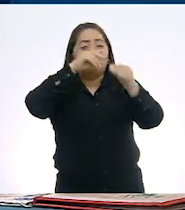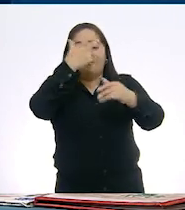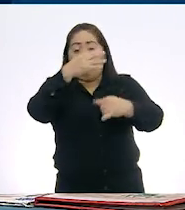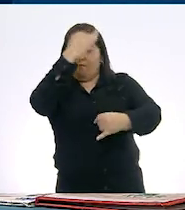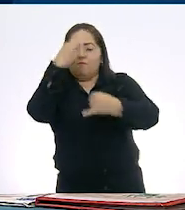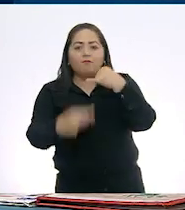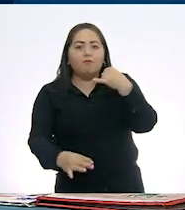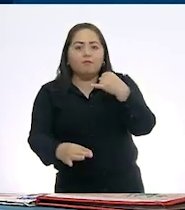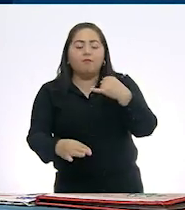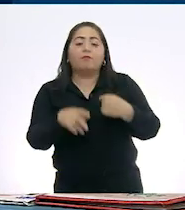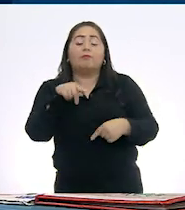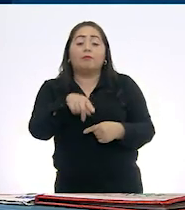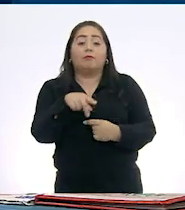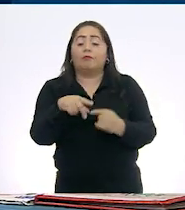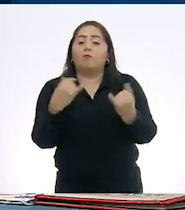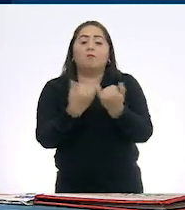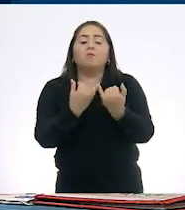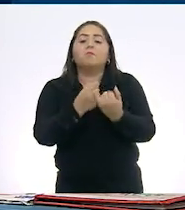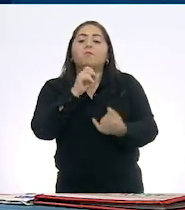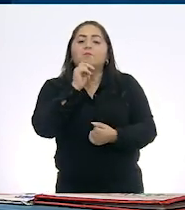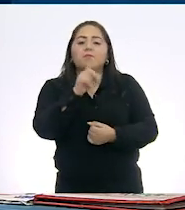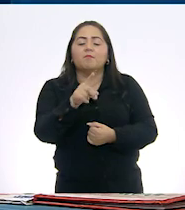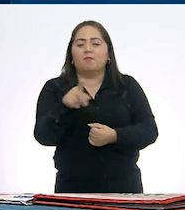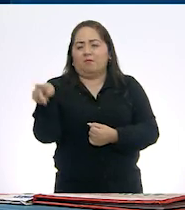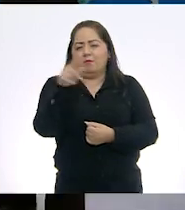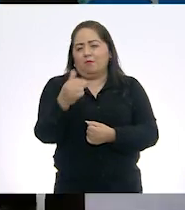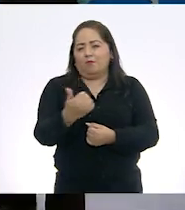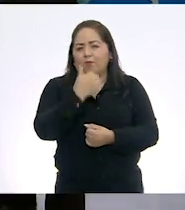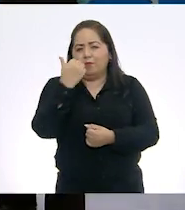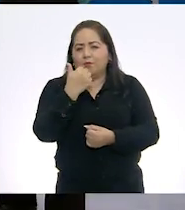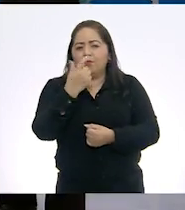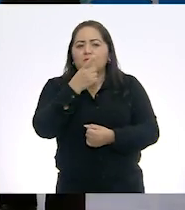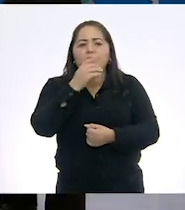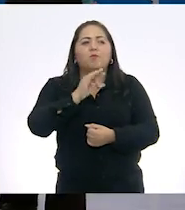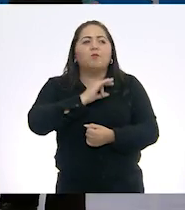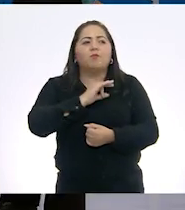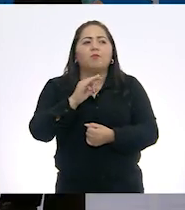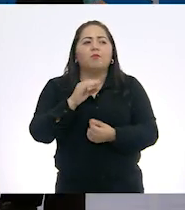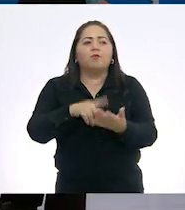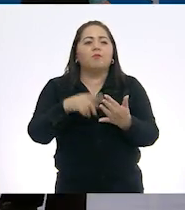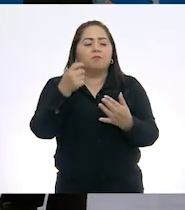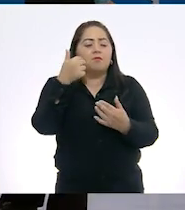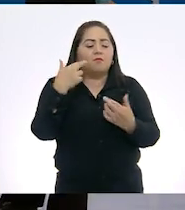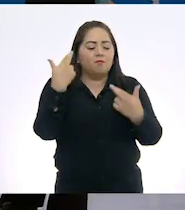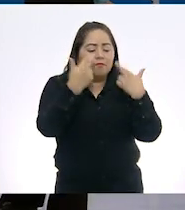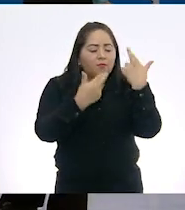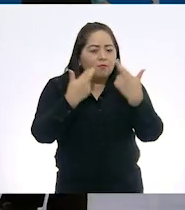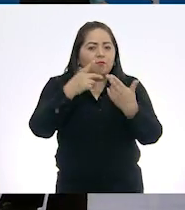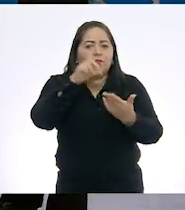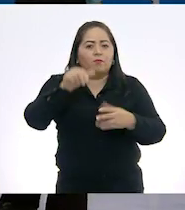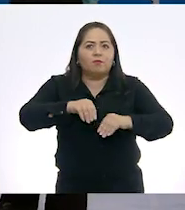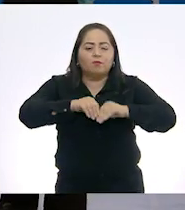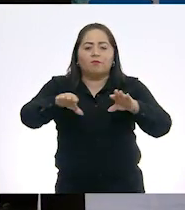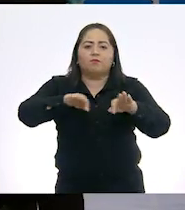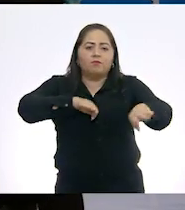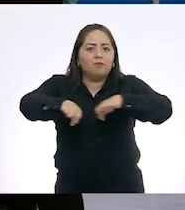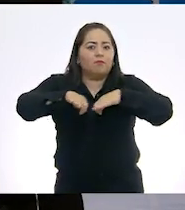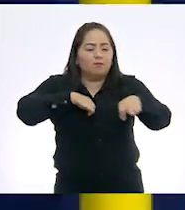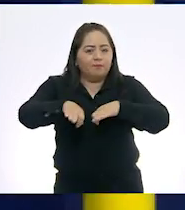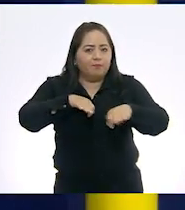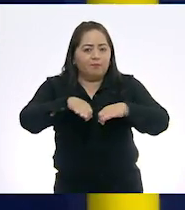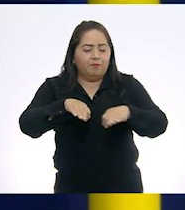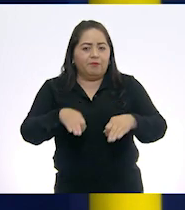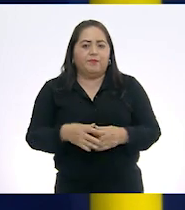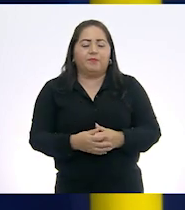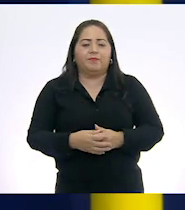un proceso final que nos lleve o permite al alumno poner en práctica, organizar y difundir todo el trabajo realizado en